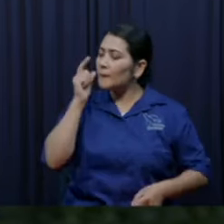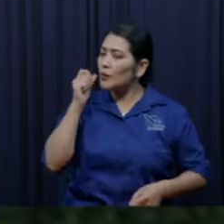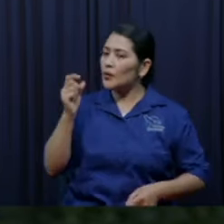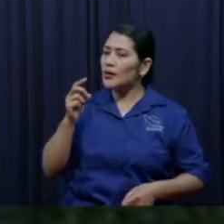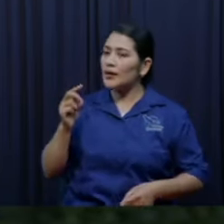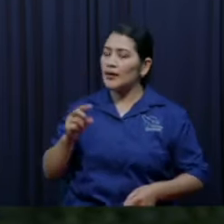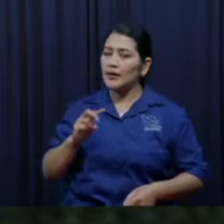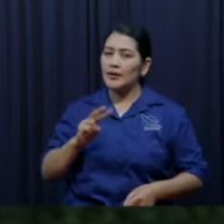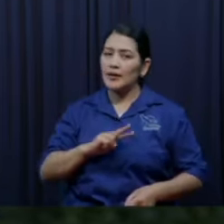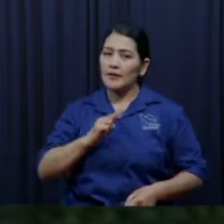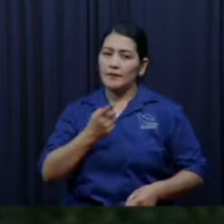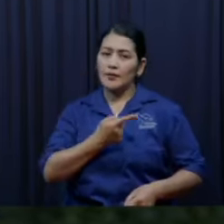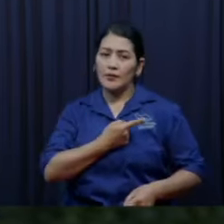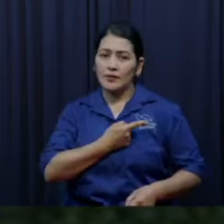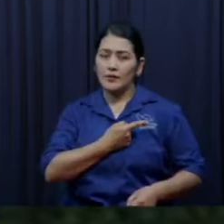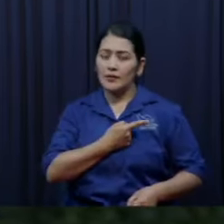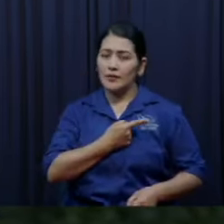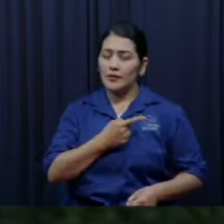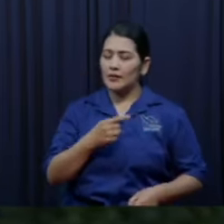no hay nada de comer